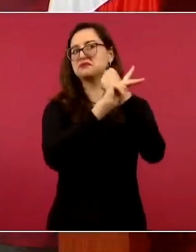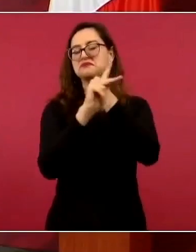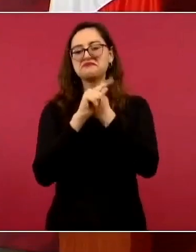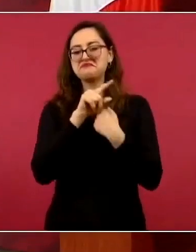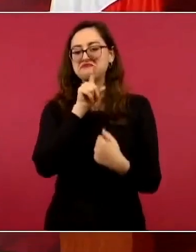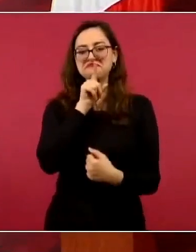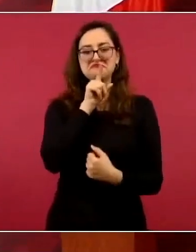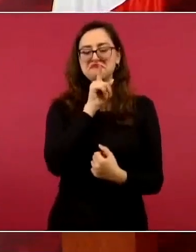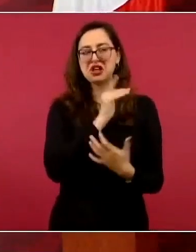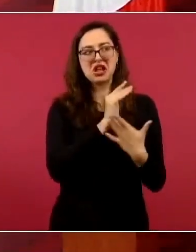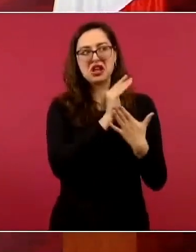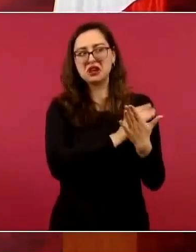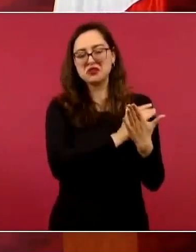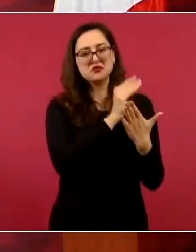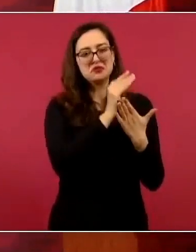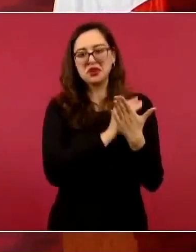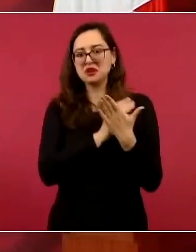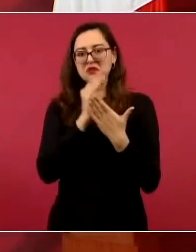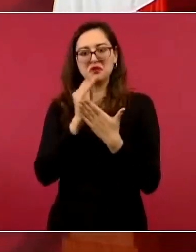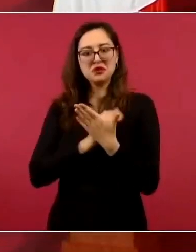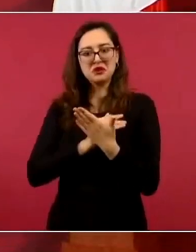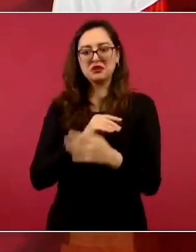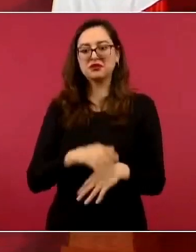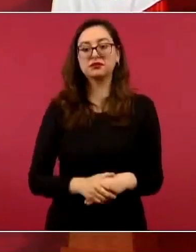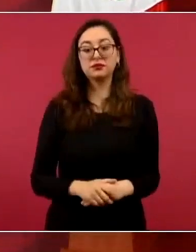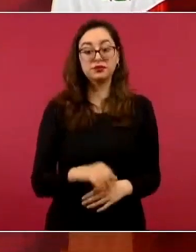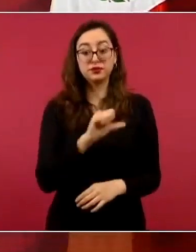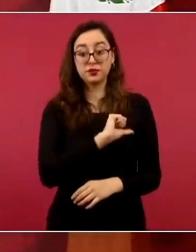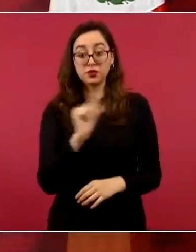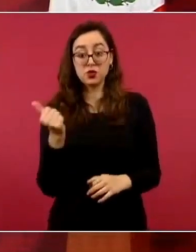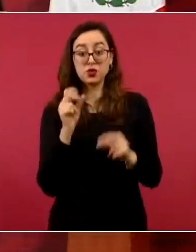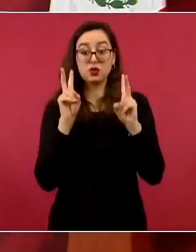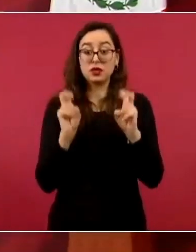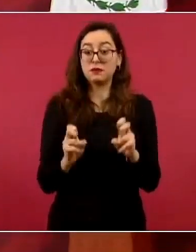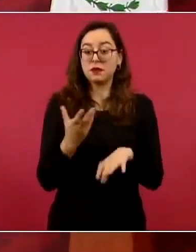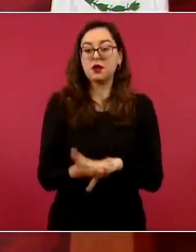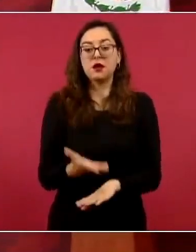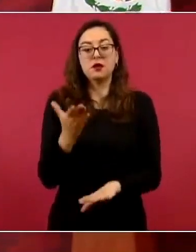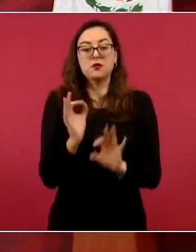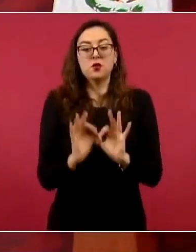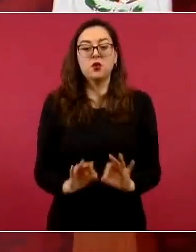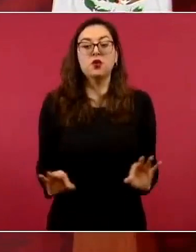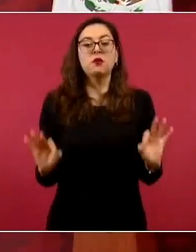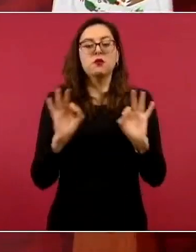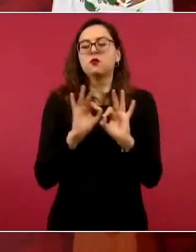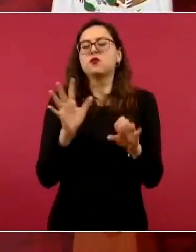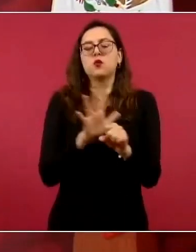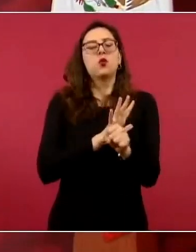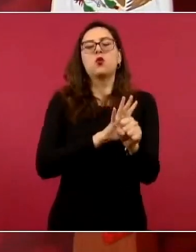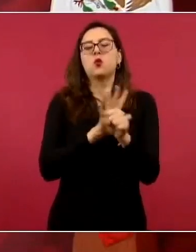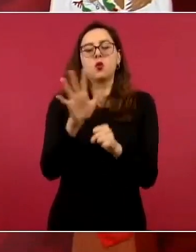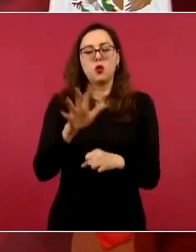Y otra cosa que es importantísima es el que